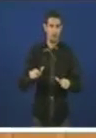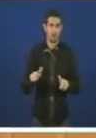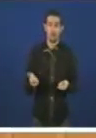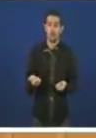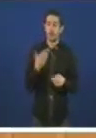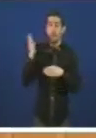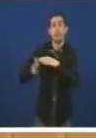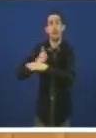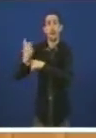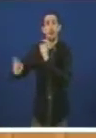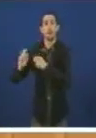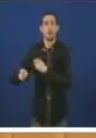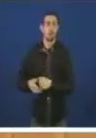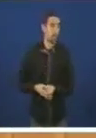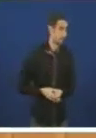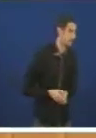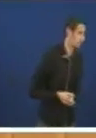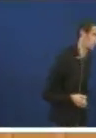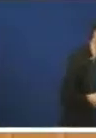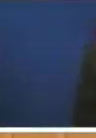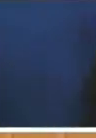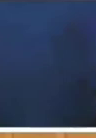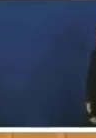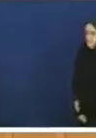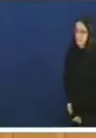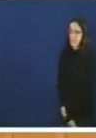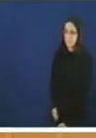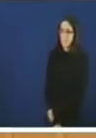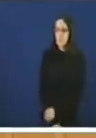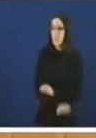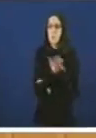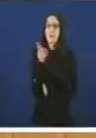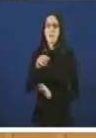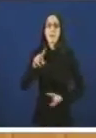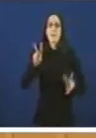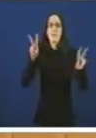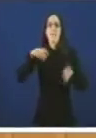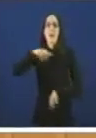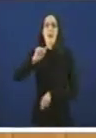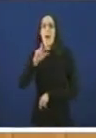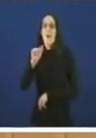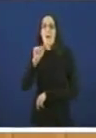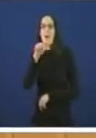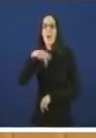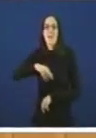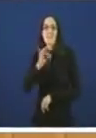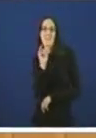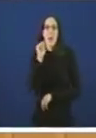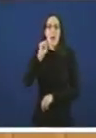México E tal E que me di do Tarlis E que me di agora Do tema de Navante Porque é o sector naval de Galiza